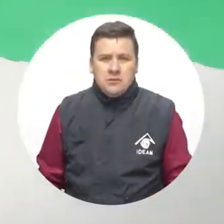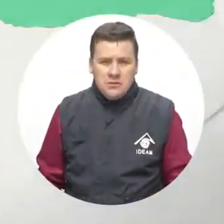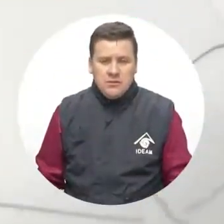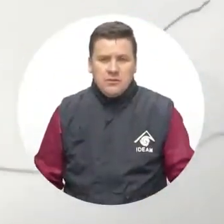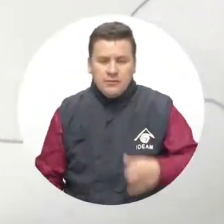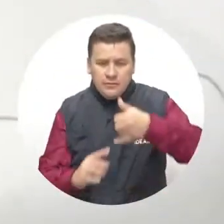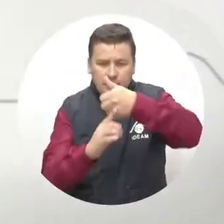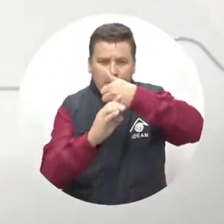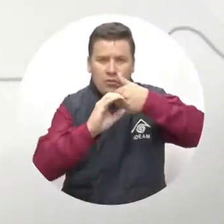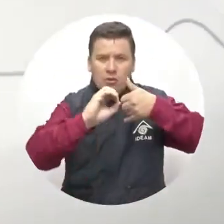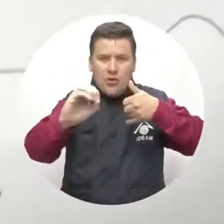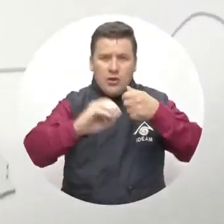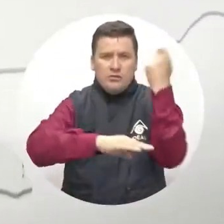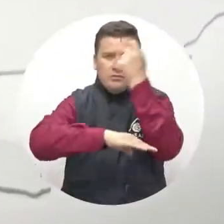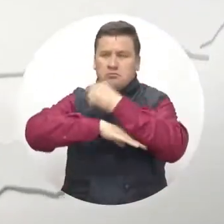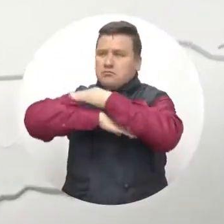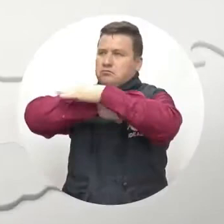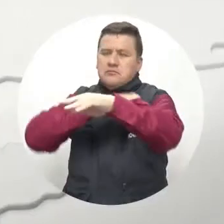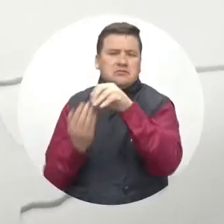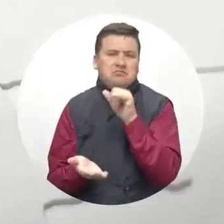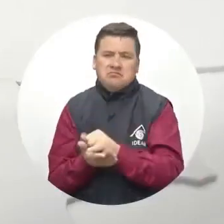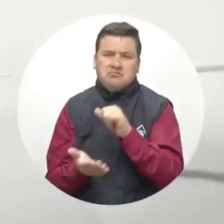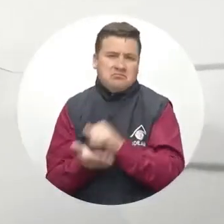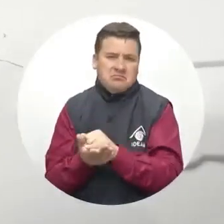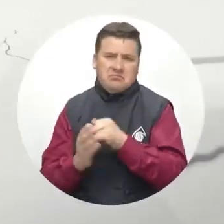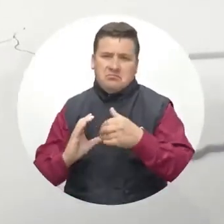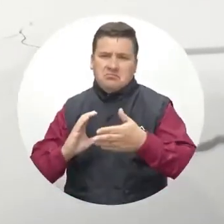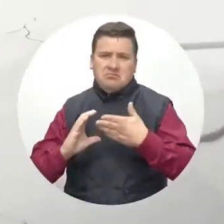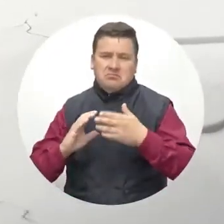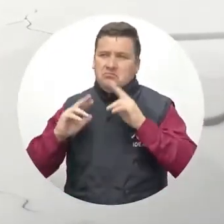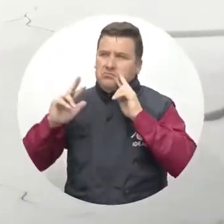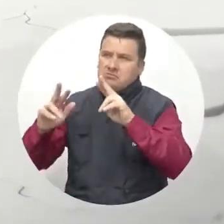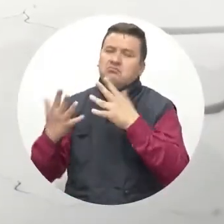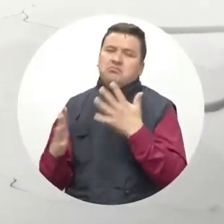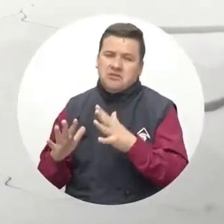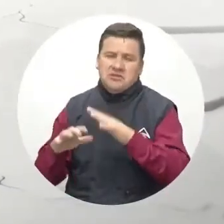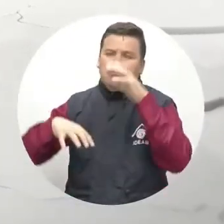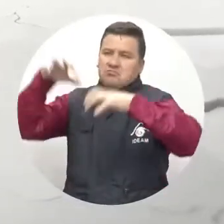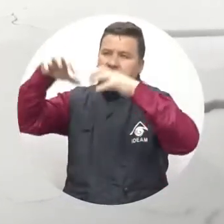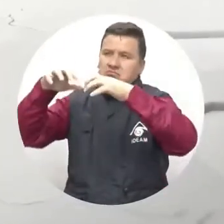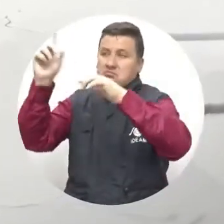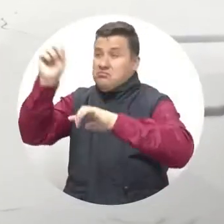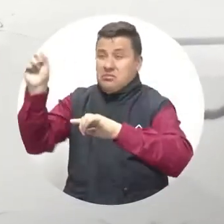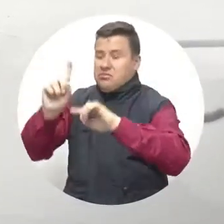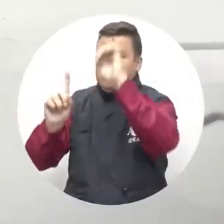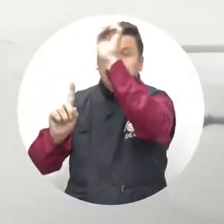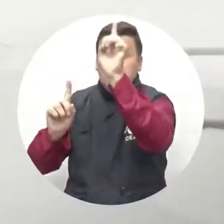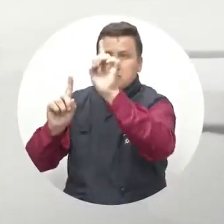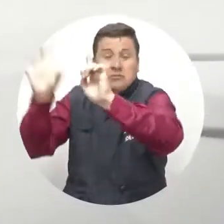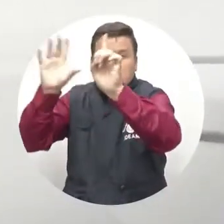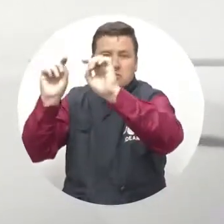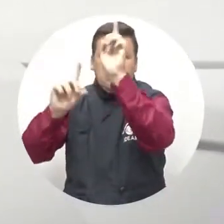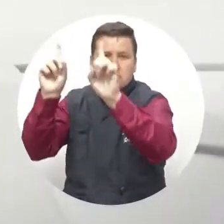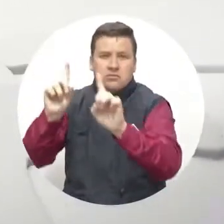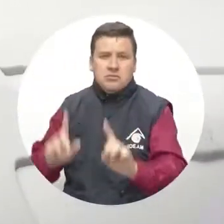En la Orinoquía no cambiarán las condiciones del clima, también con posibles tormentas, relámpagos y centellas.